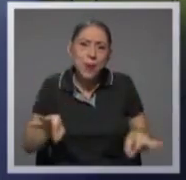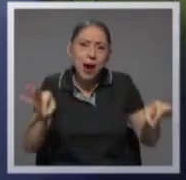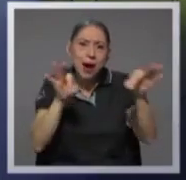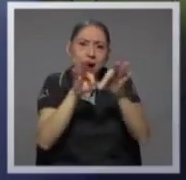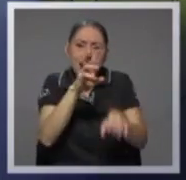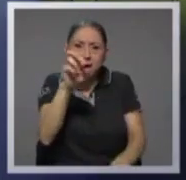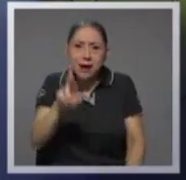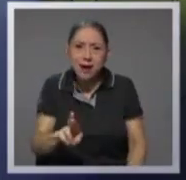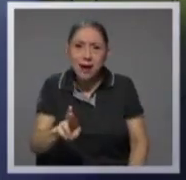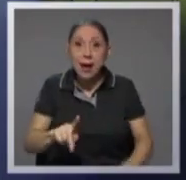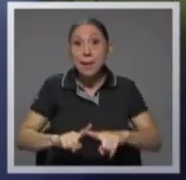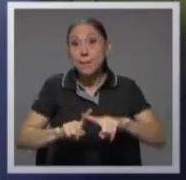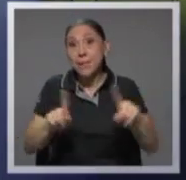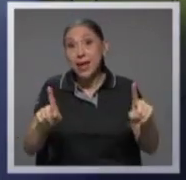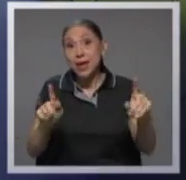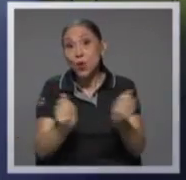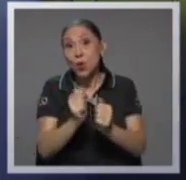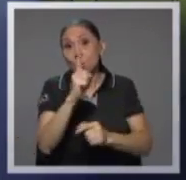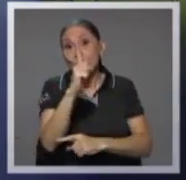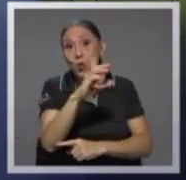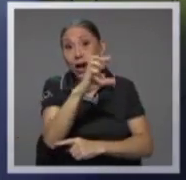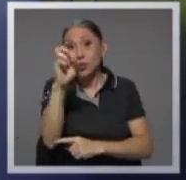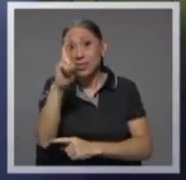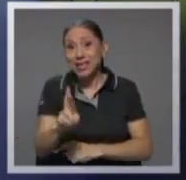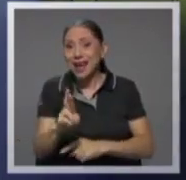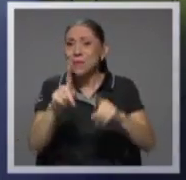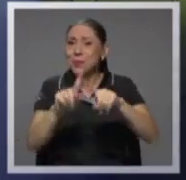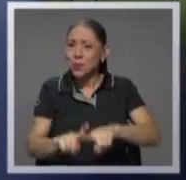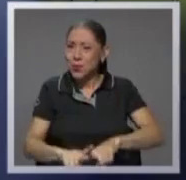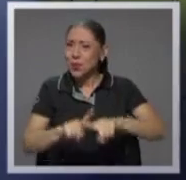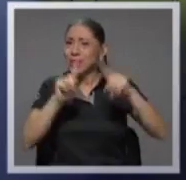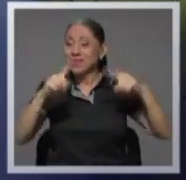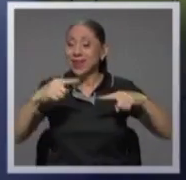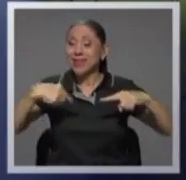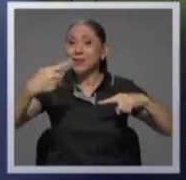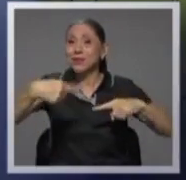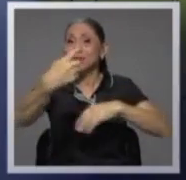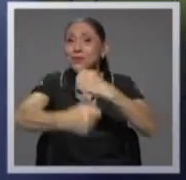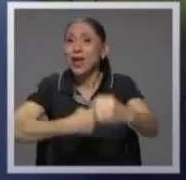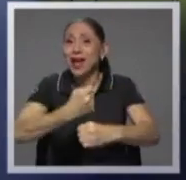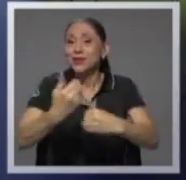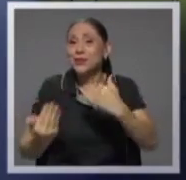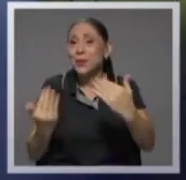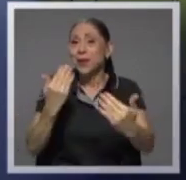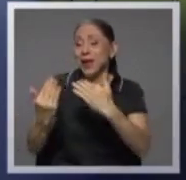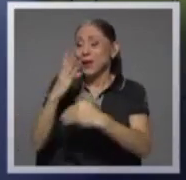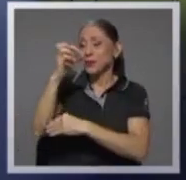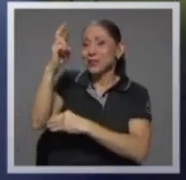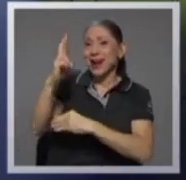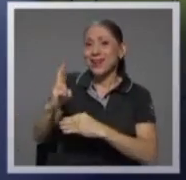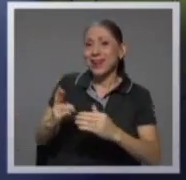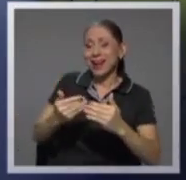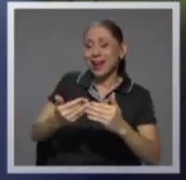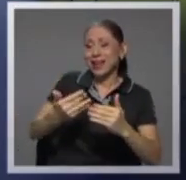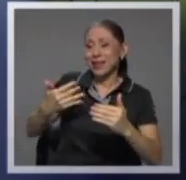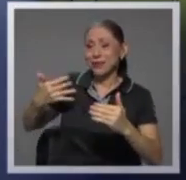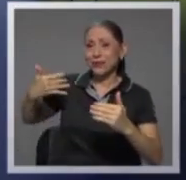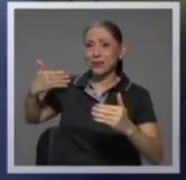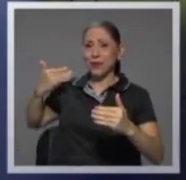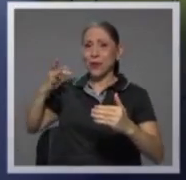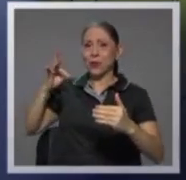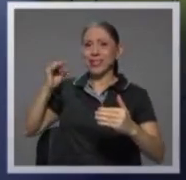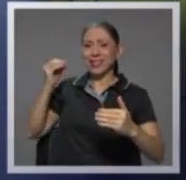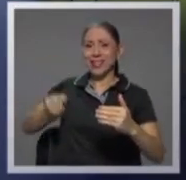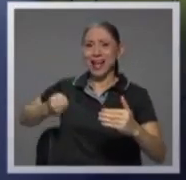pero con una Costa Rica que va a ser muy diferente en las próximas décadas a la Costa Rica que hemos tenido en estos 80